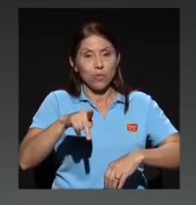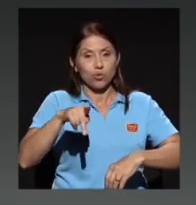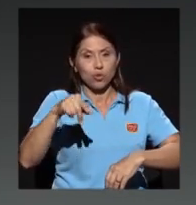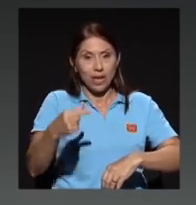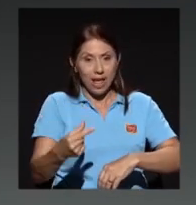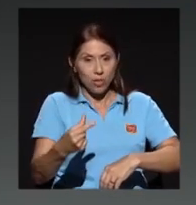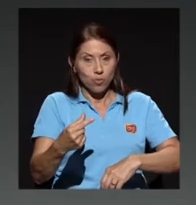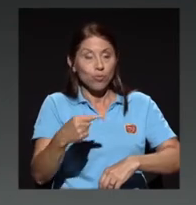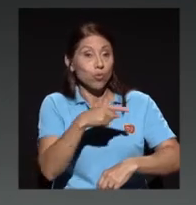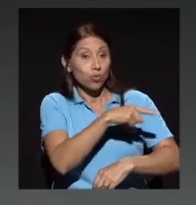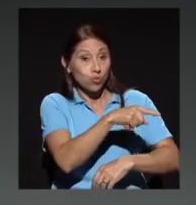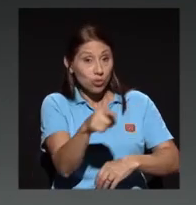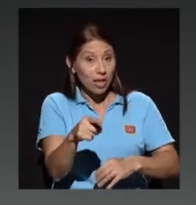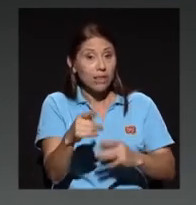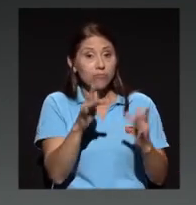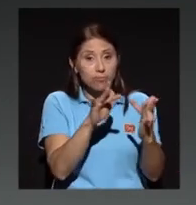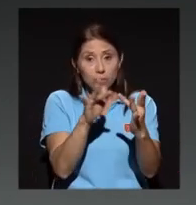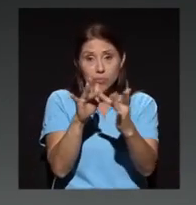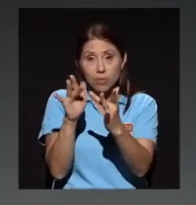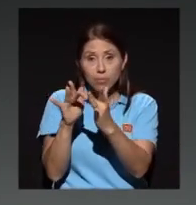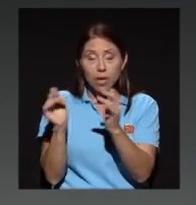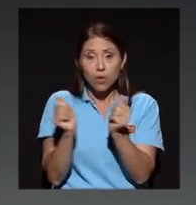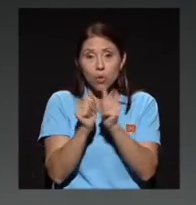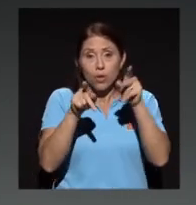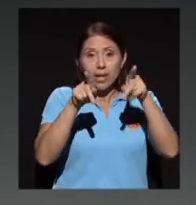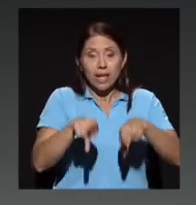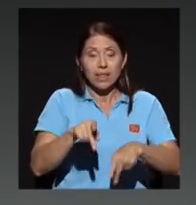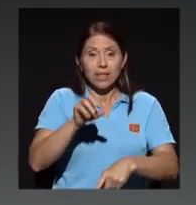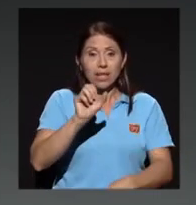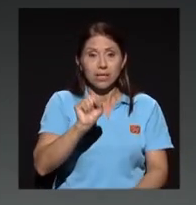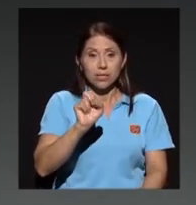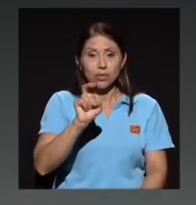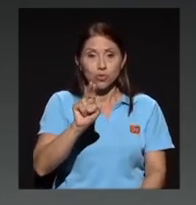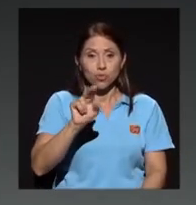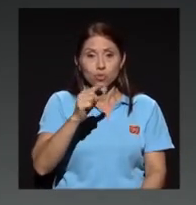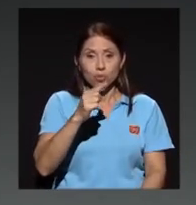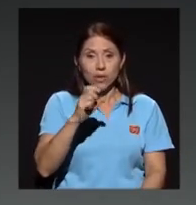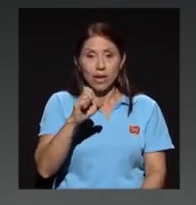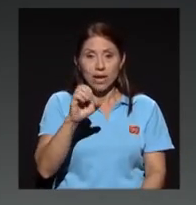gente muy importante de la SUGEP y del Banco Central y